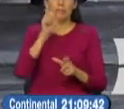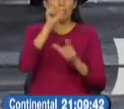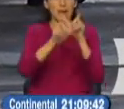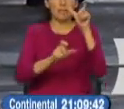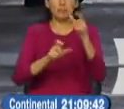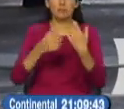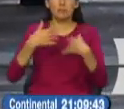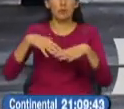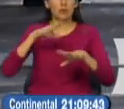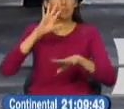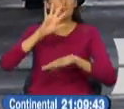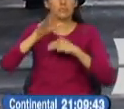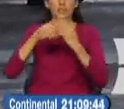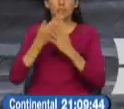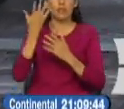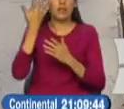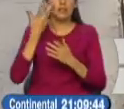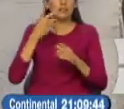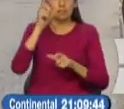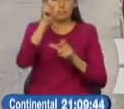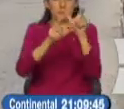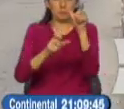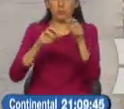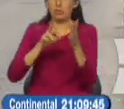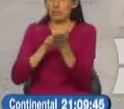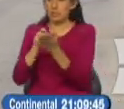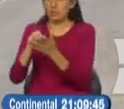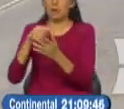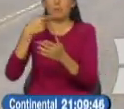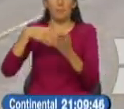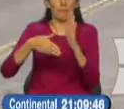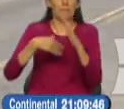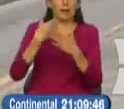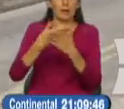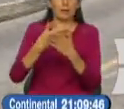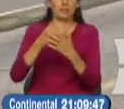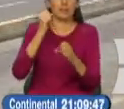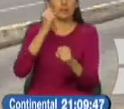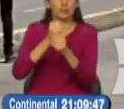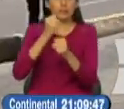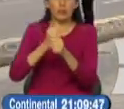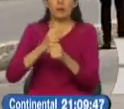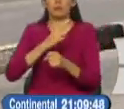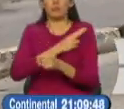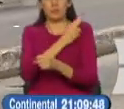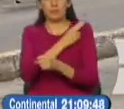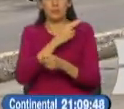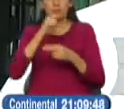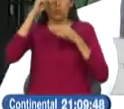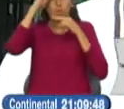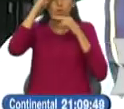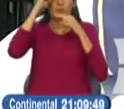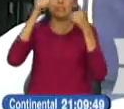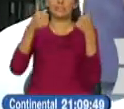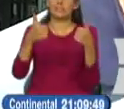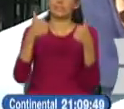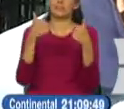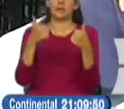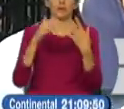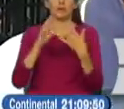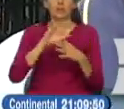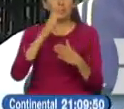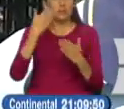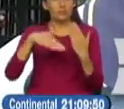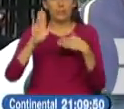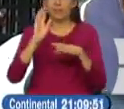transita o circula por esta arteria vial, tanto para ir a sus trabajos como lugares de estudio, es una noticia favorable. Eso deberían haber hecho desde